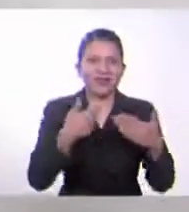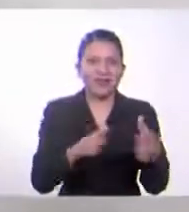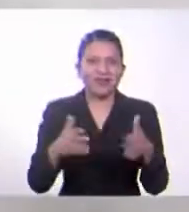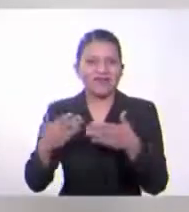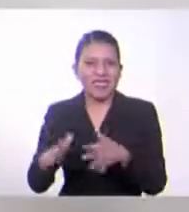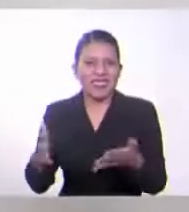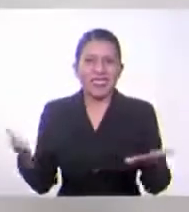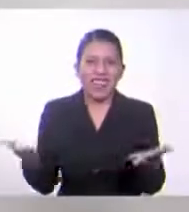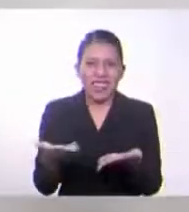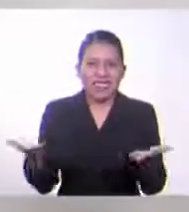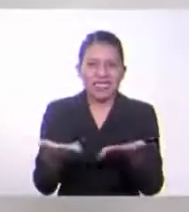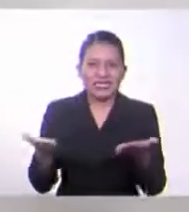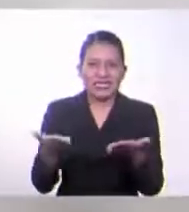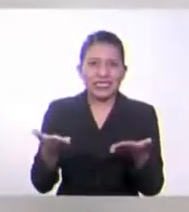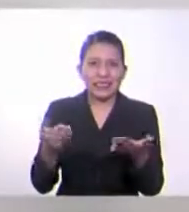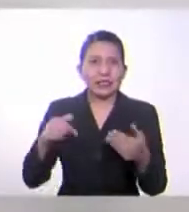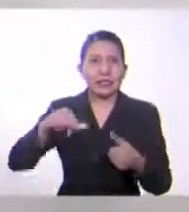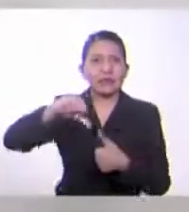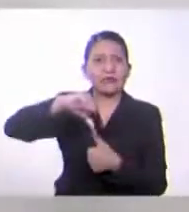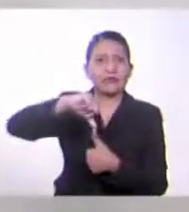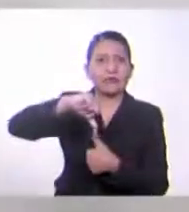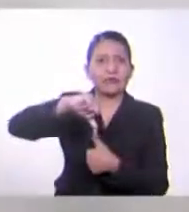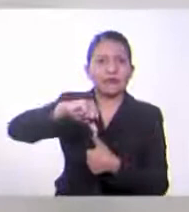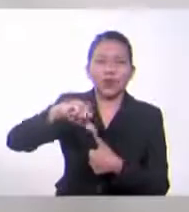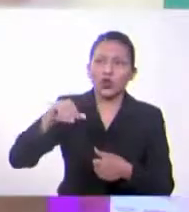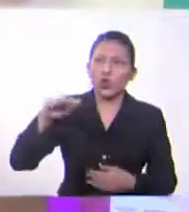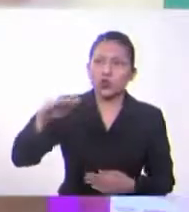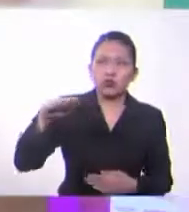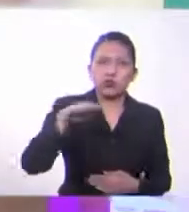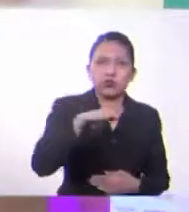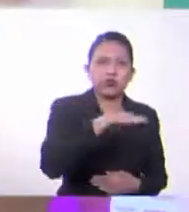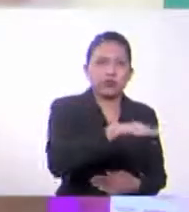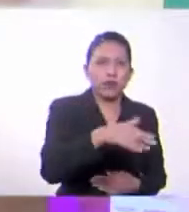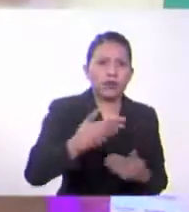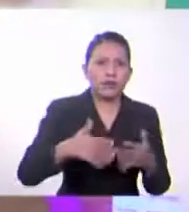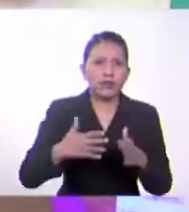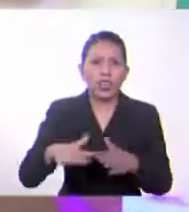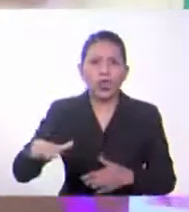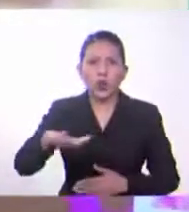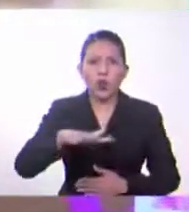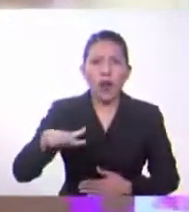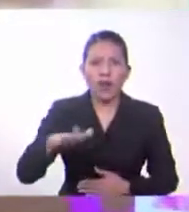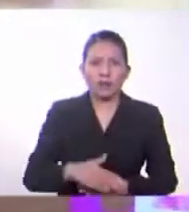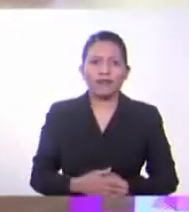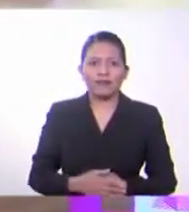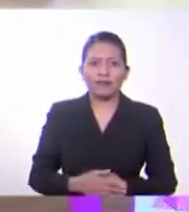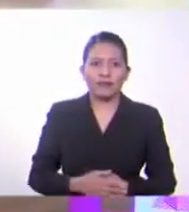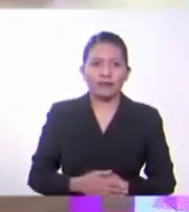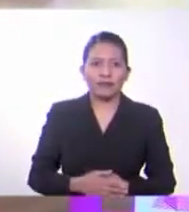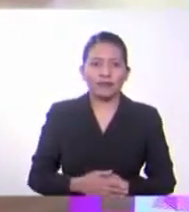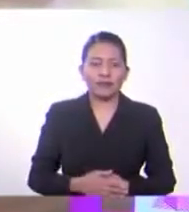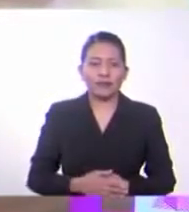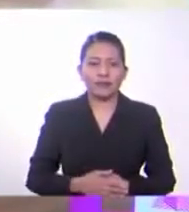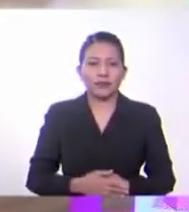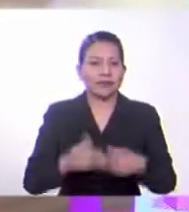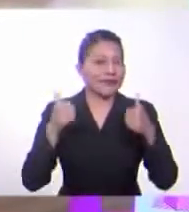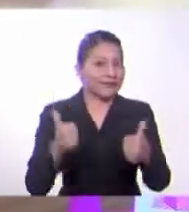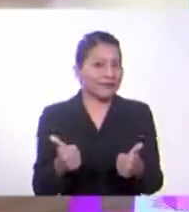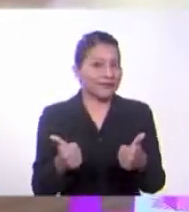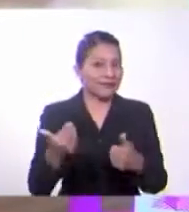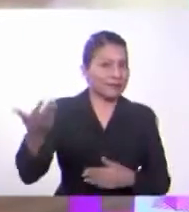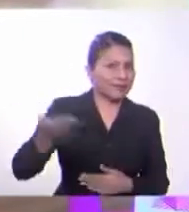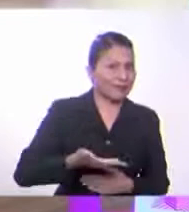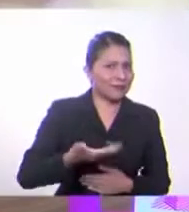realizando por Centroamérica. Sí, ya recordé mi viaje. Así que, ¿qué tal si nos